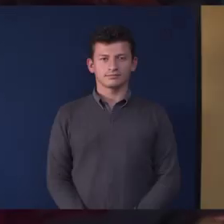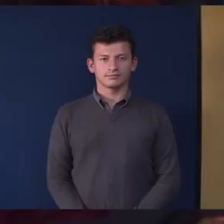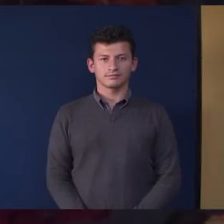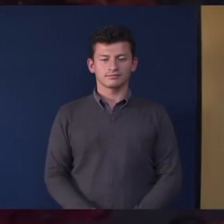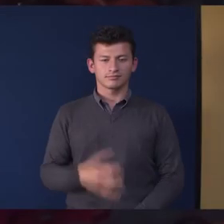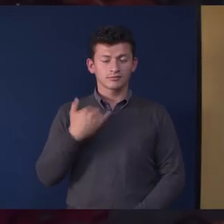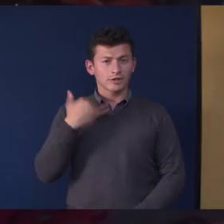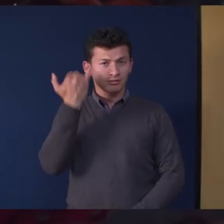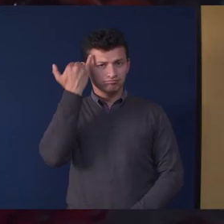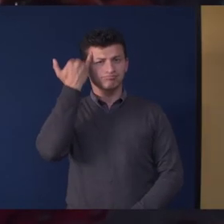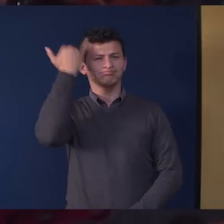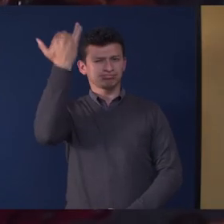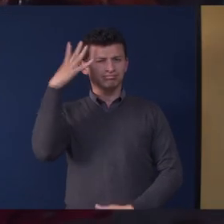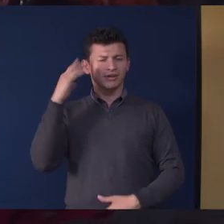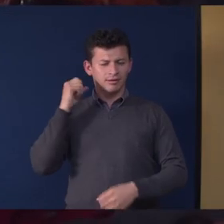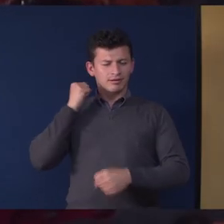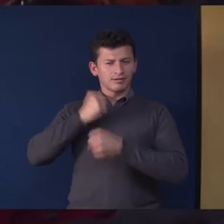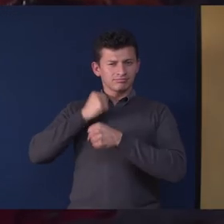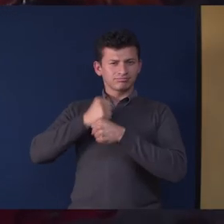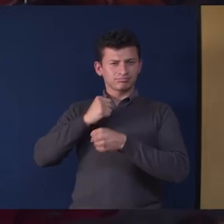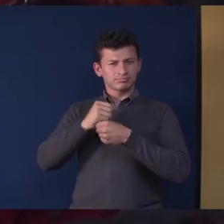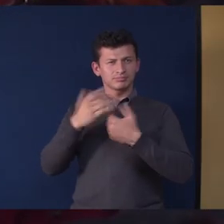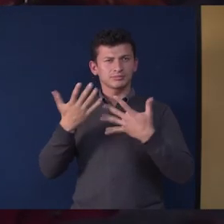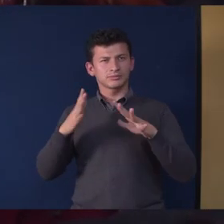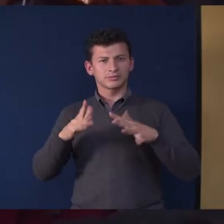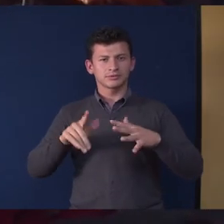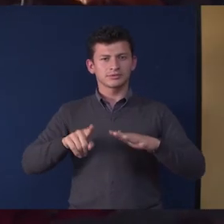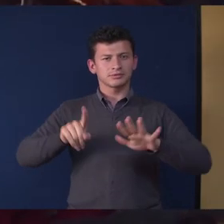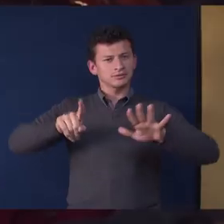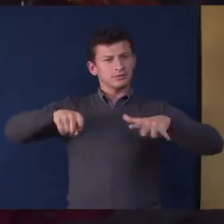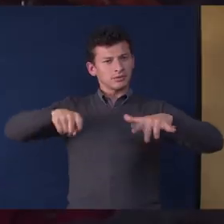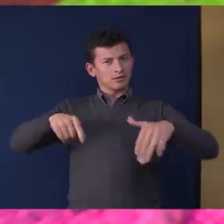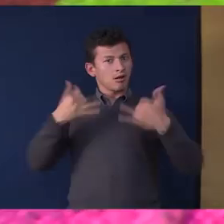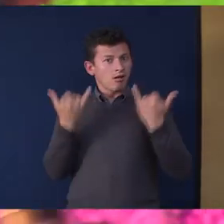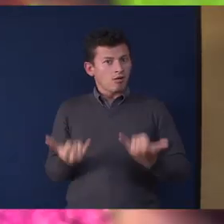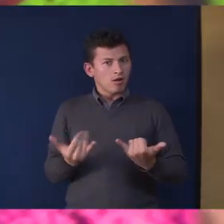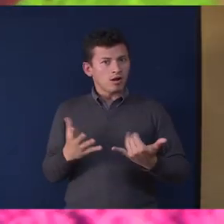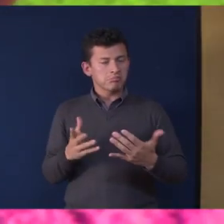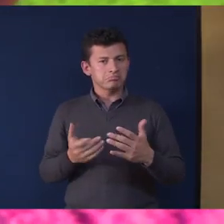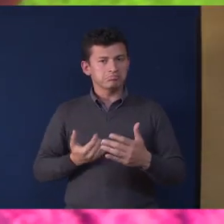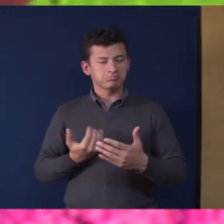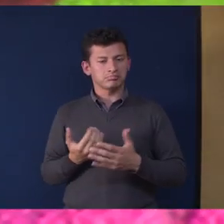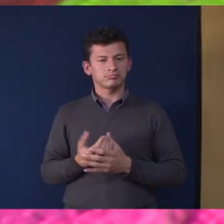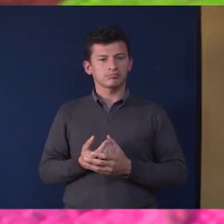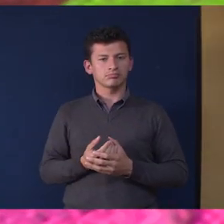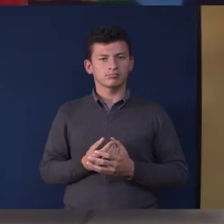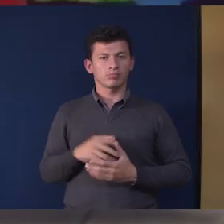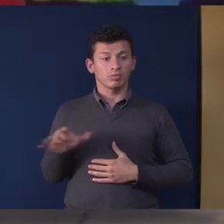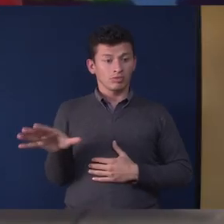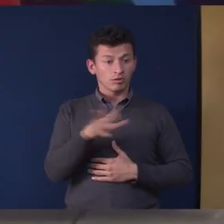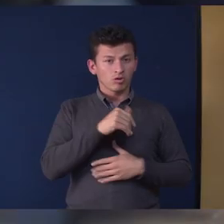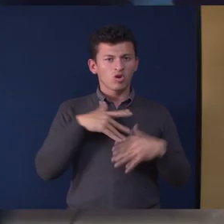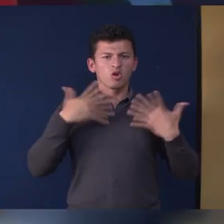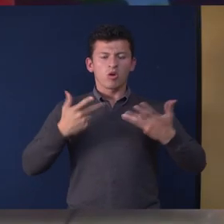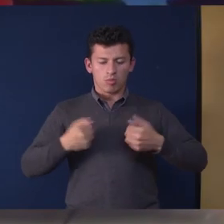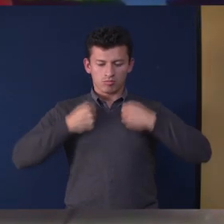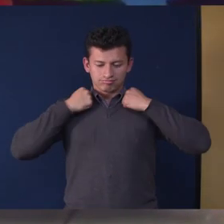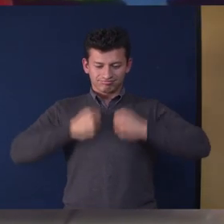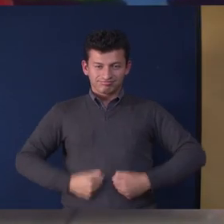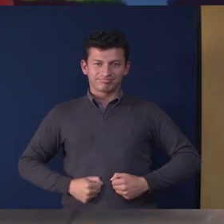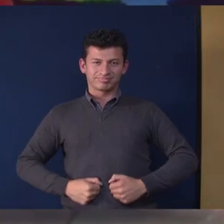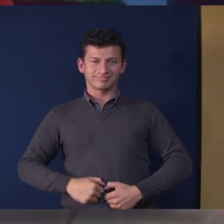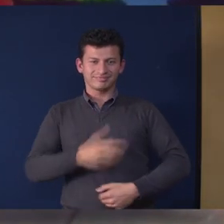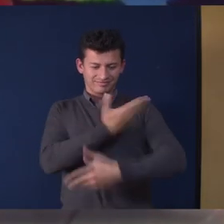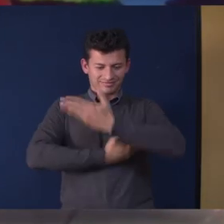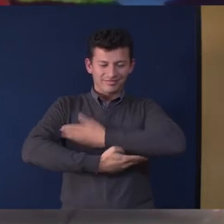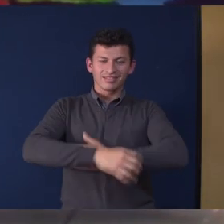Es una iniciativa que ya se viene trabajando desde este semestre. Todo eso se realizó en el marco de la